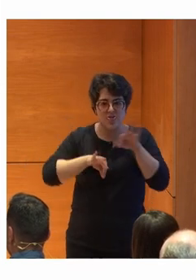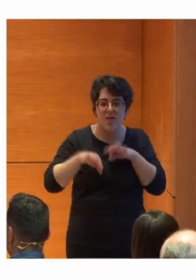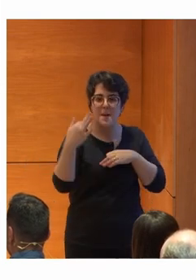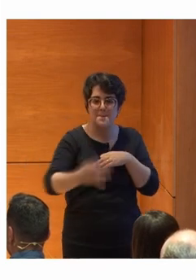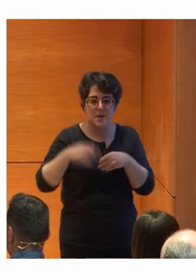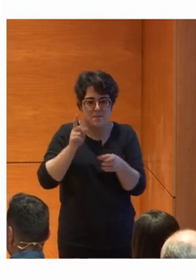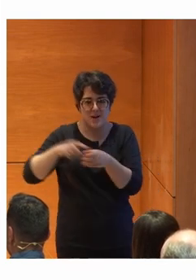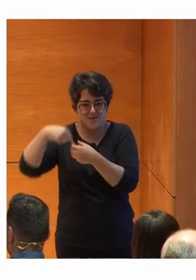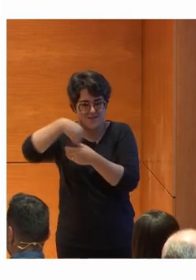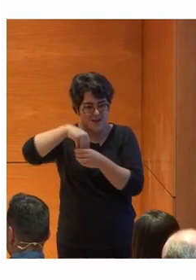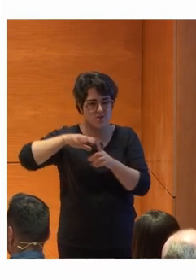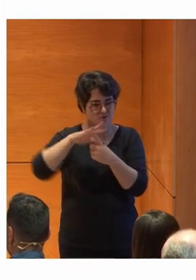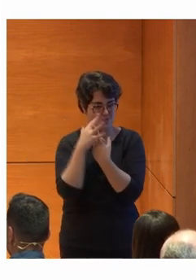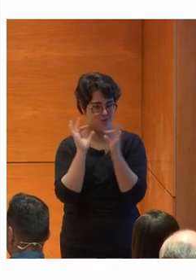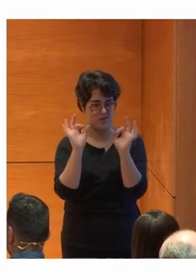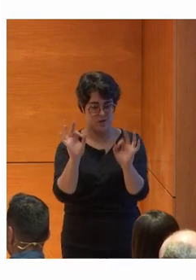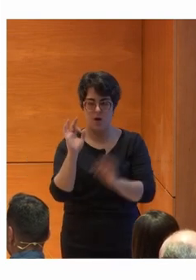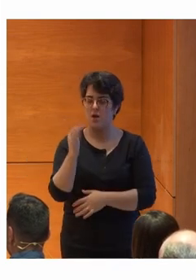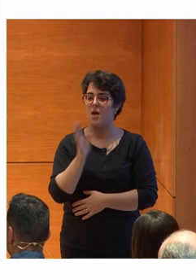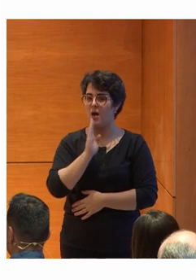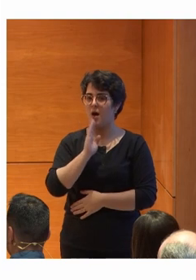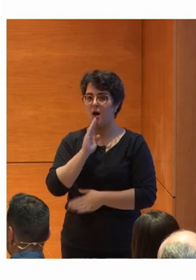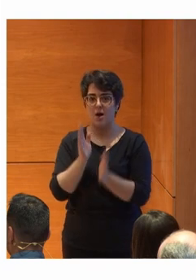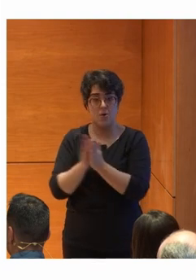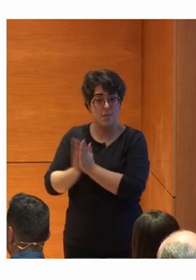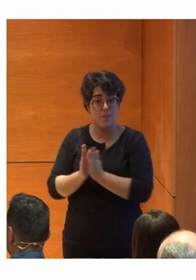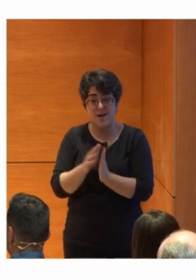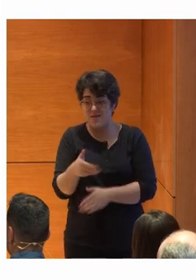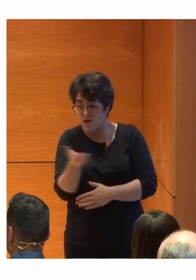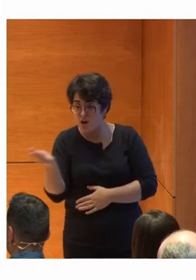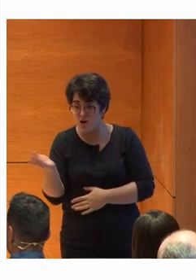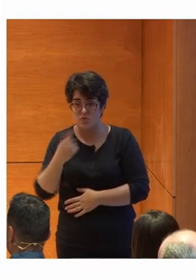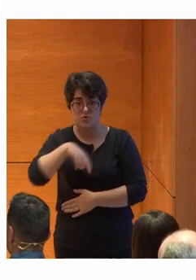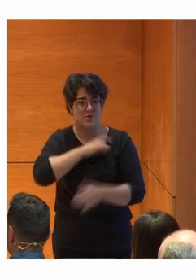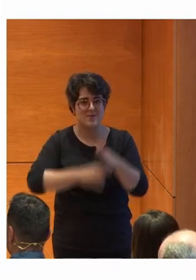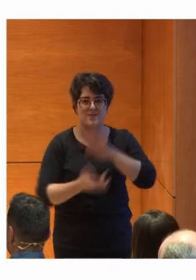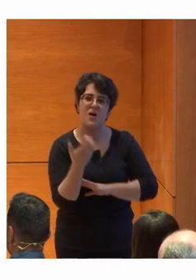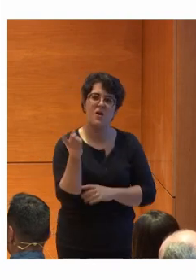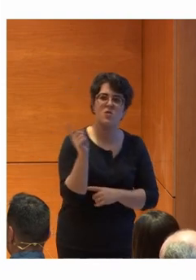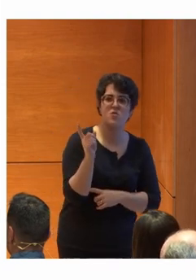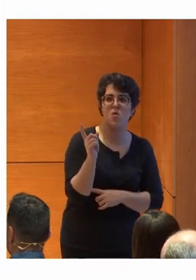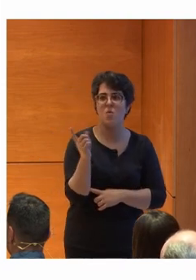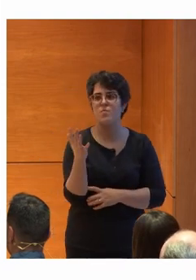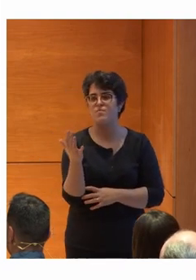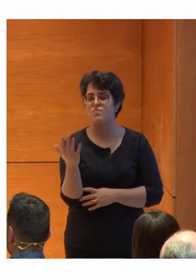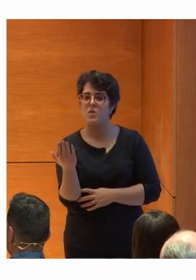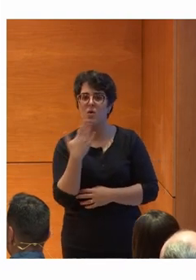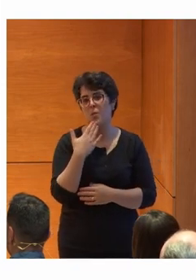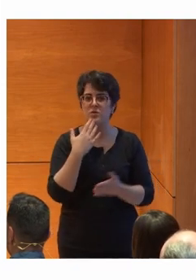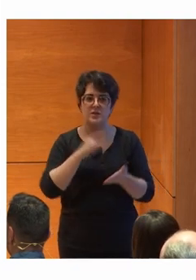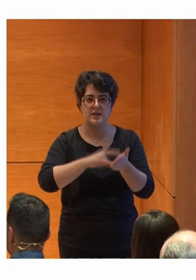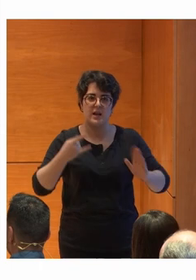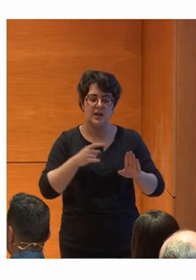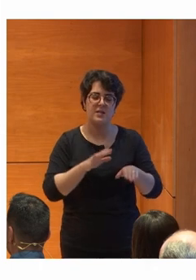dentro de los contextos Y como indicaban también los compañeros No generar tecnología